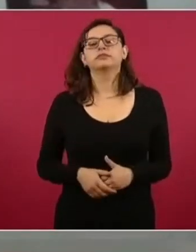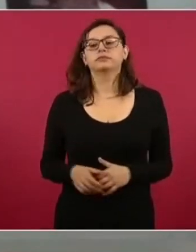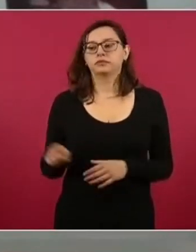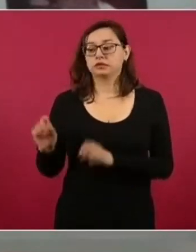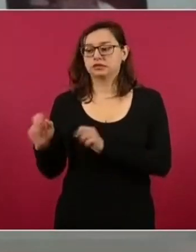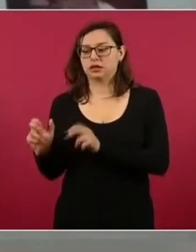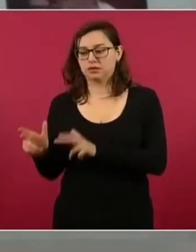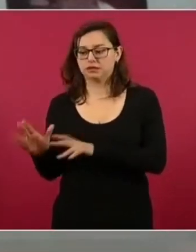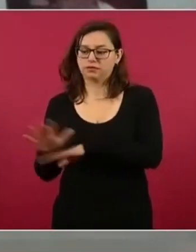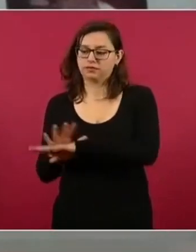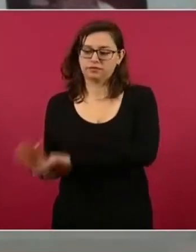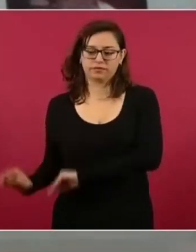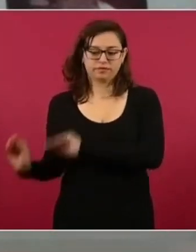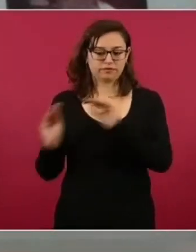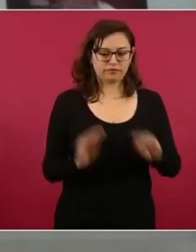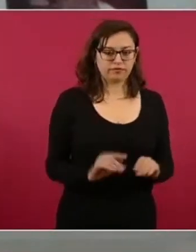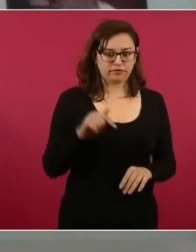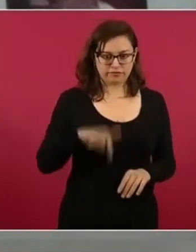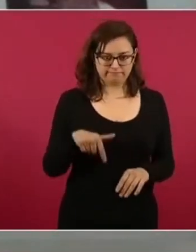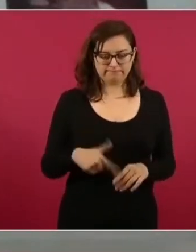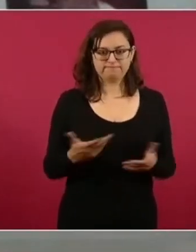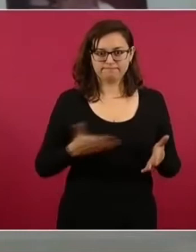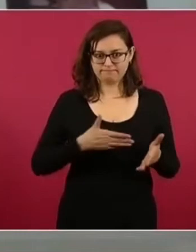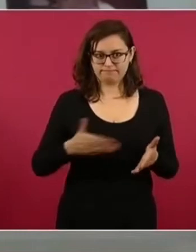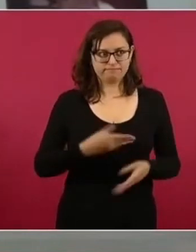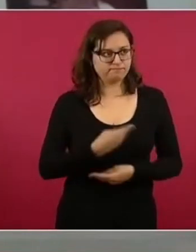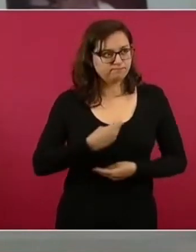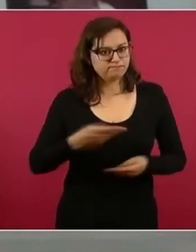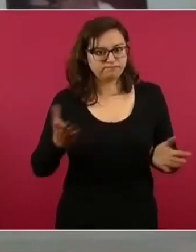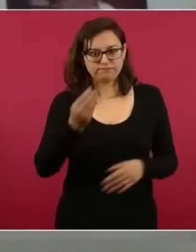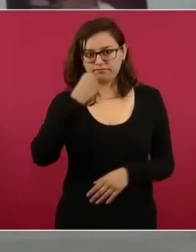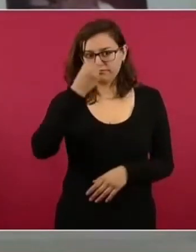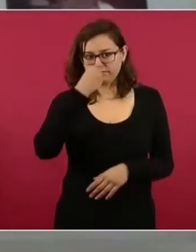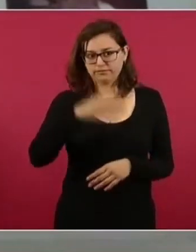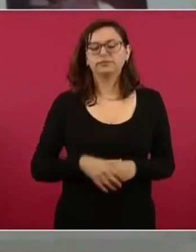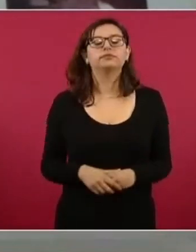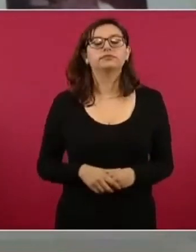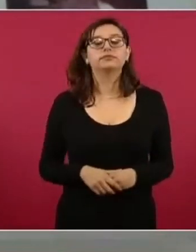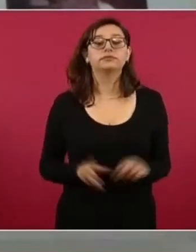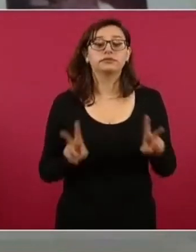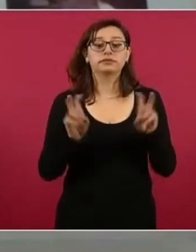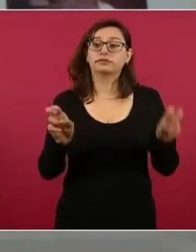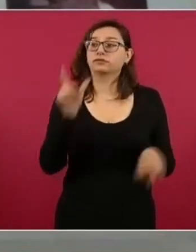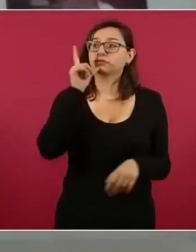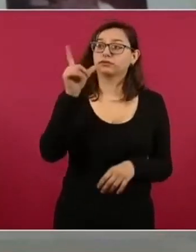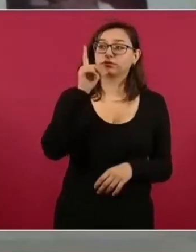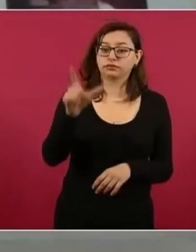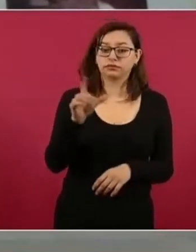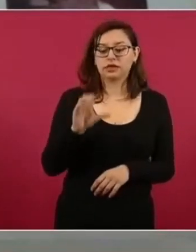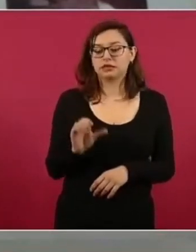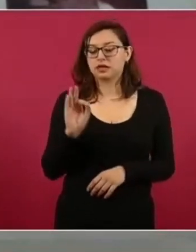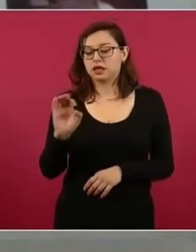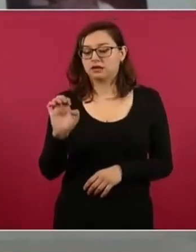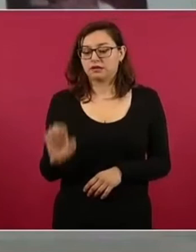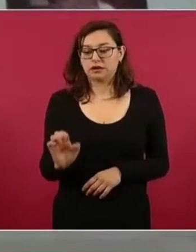Chiapas. También mencionar, señor presidente, que en cuanto a la infraestructura eléctrica, Comisión Federal de